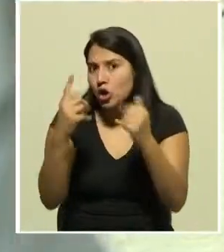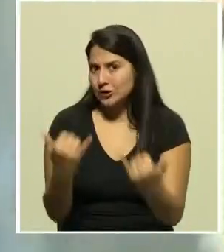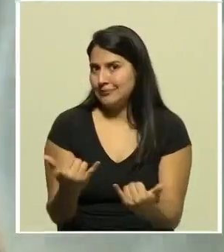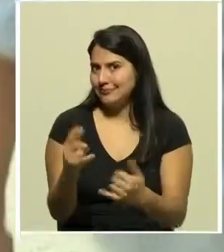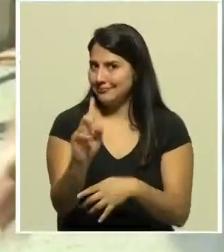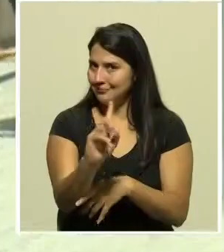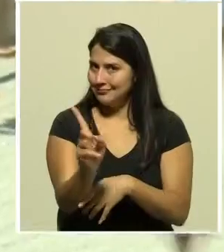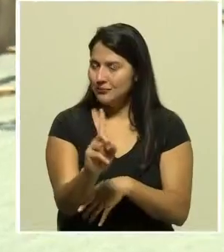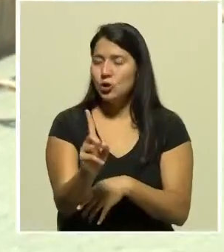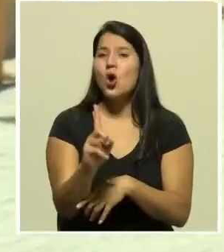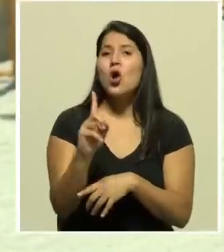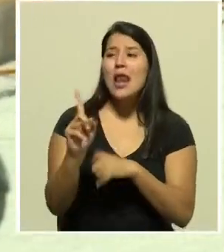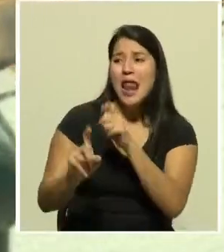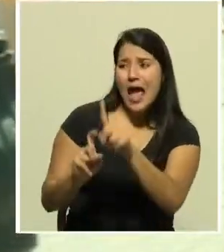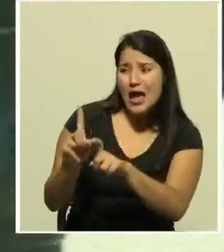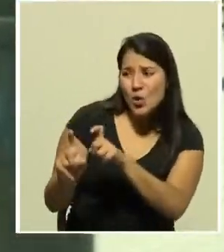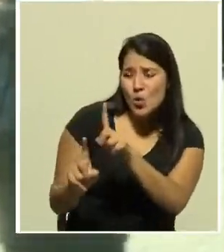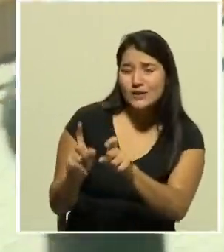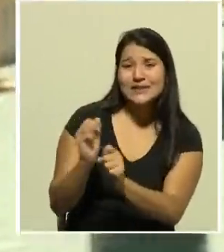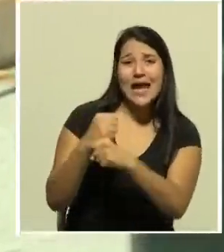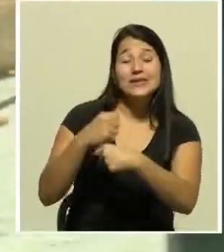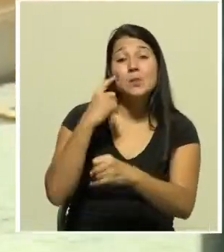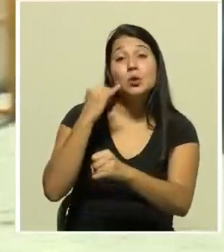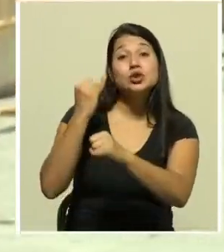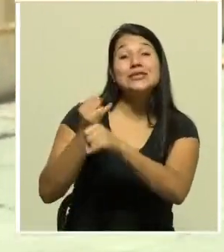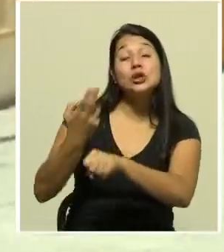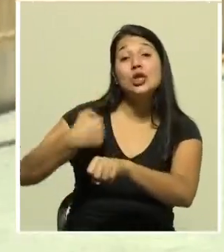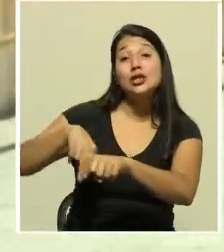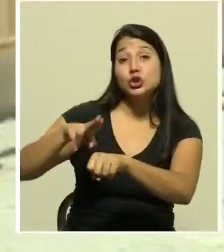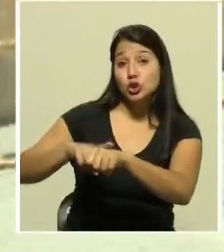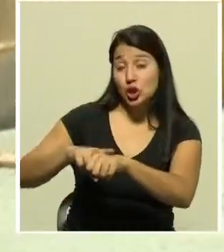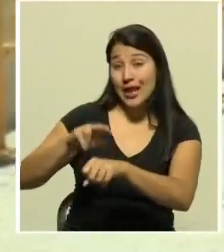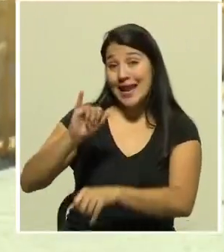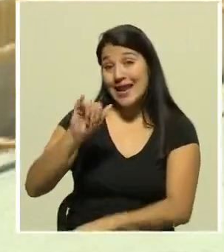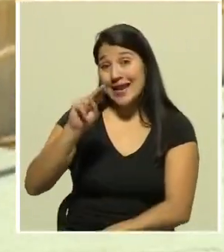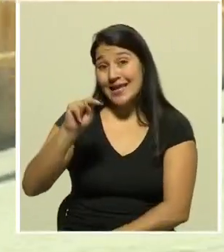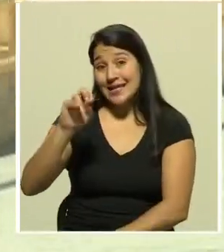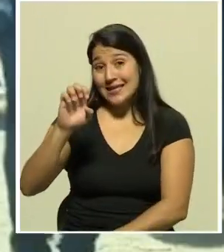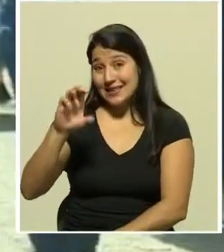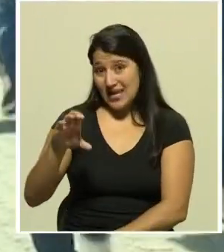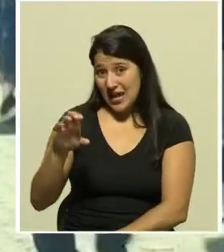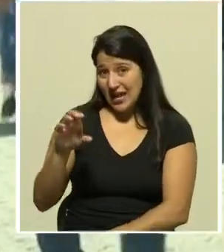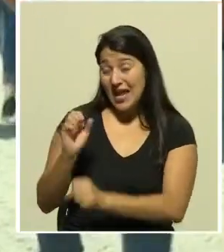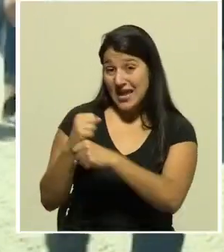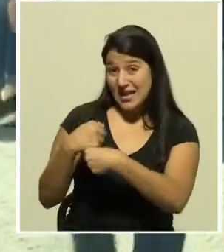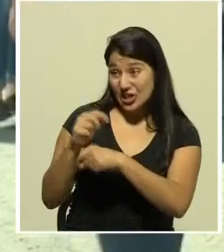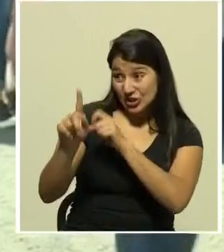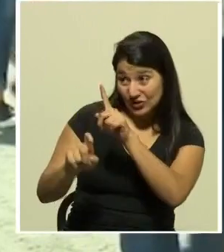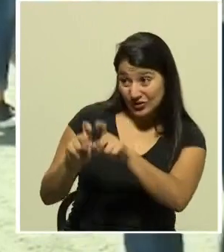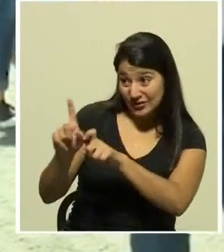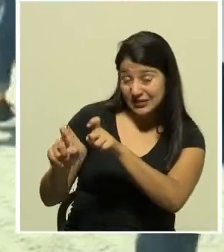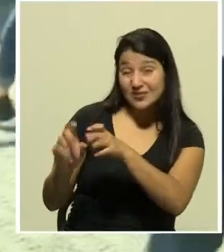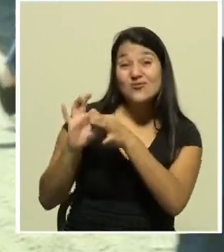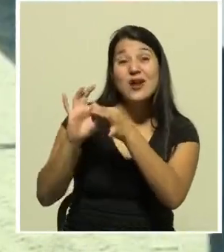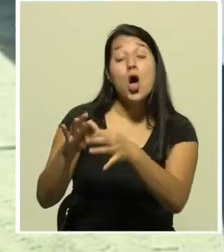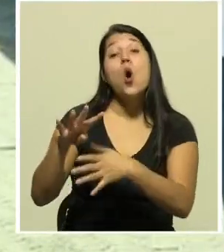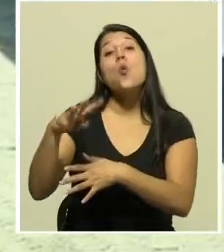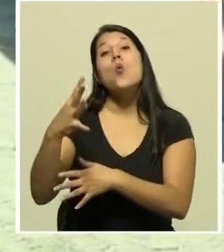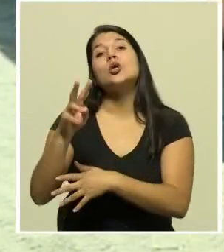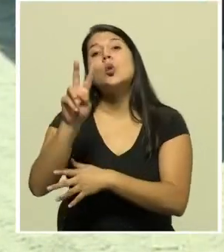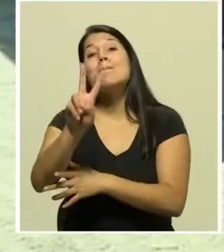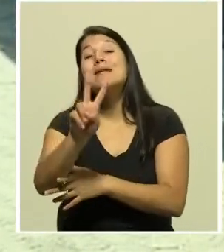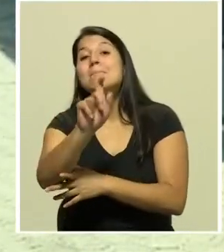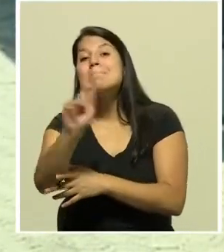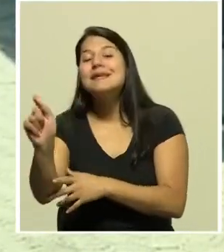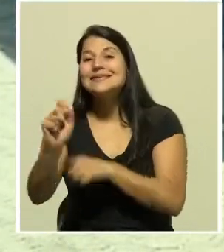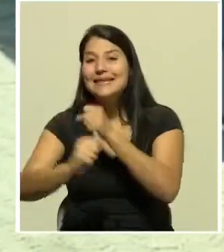encuesta continua de empleo del Instituto Nacional de Estadística y Censos INEC correspondiente al cuarto bimestre del 2019